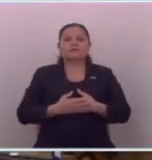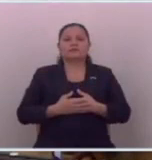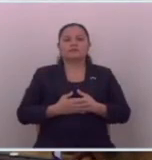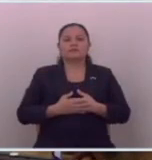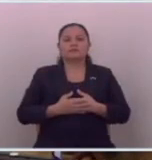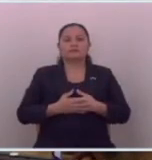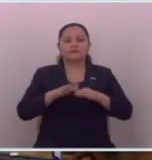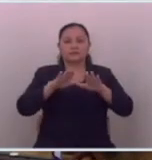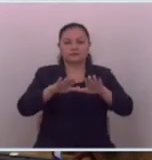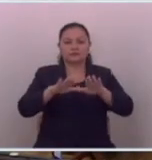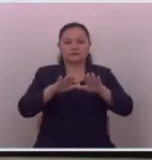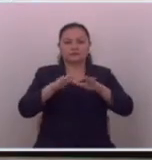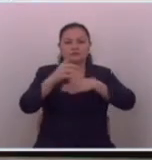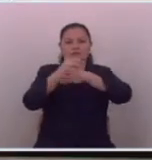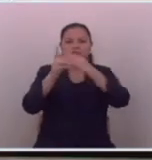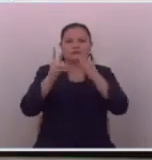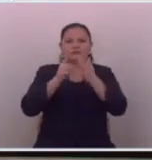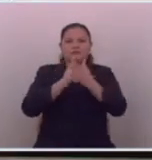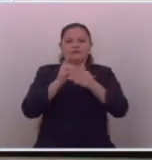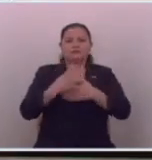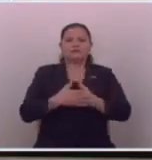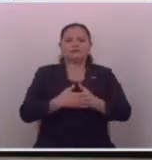gracias diputada